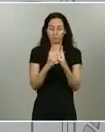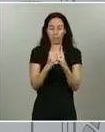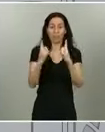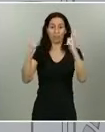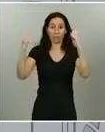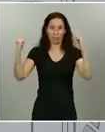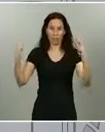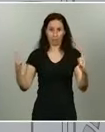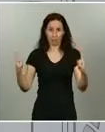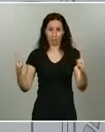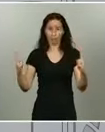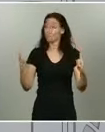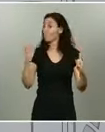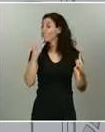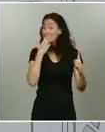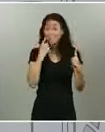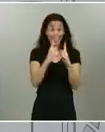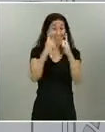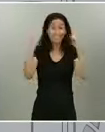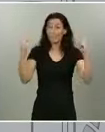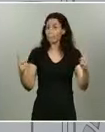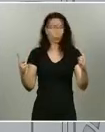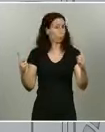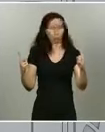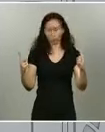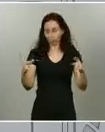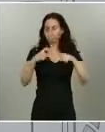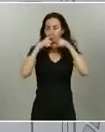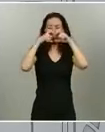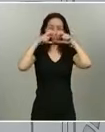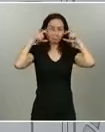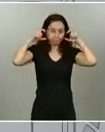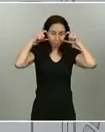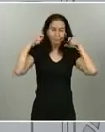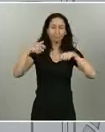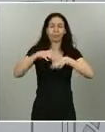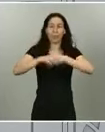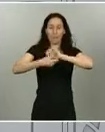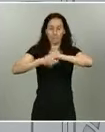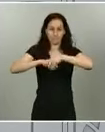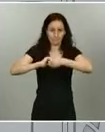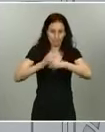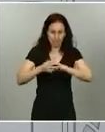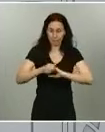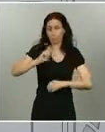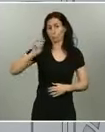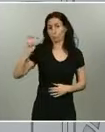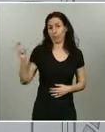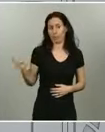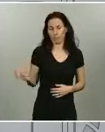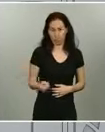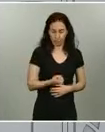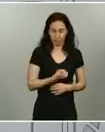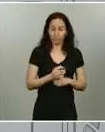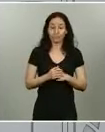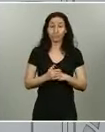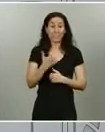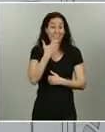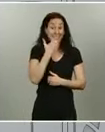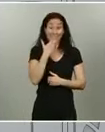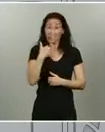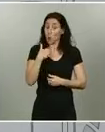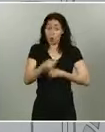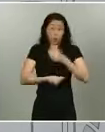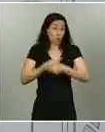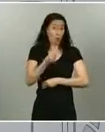de mascarillas, la etiqueta respiratoria, el lavado de manos, etcétera, etcétera. Y, si no lo hacemos, todavía podemos